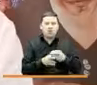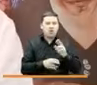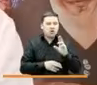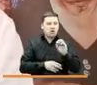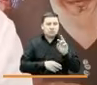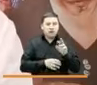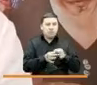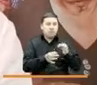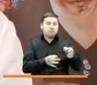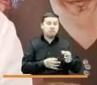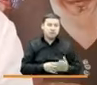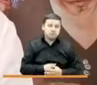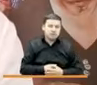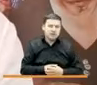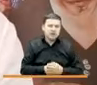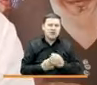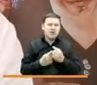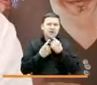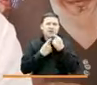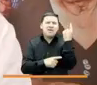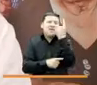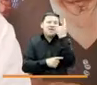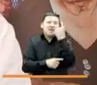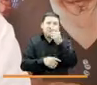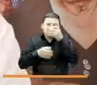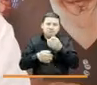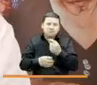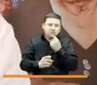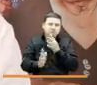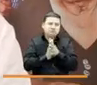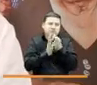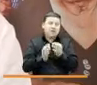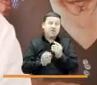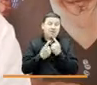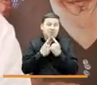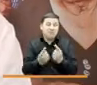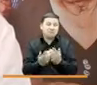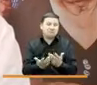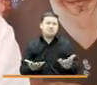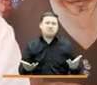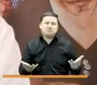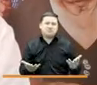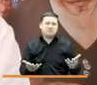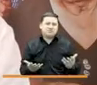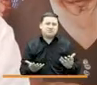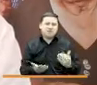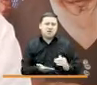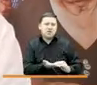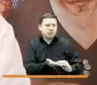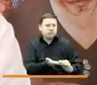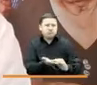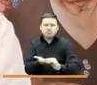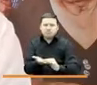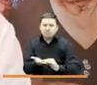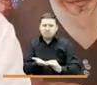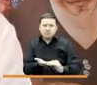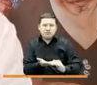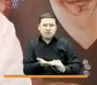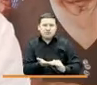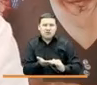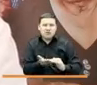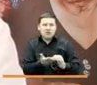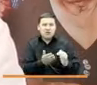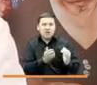si hablamos en términos generales pues decir que hay mucho por seguir reparando desde que la guerra